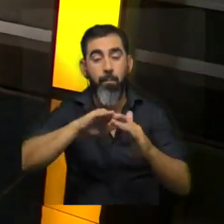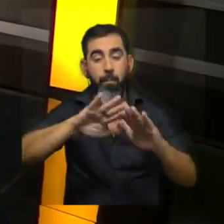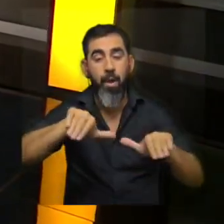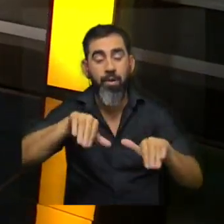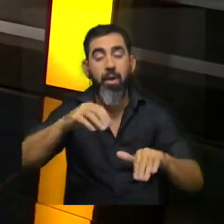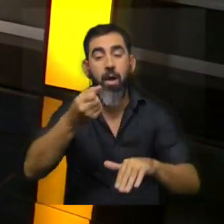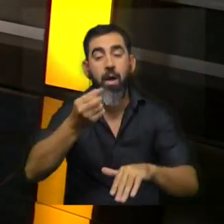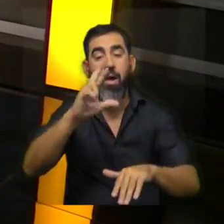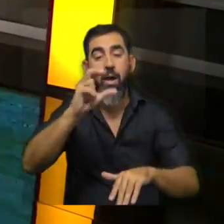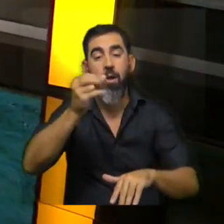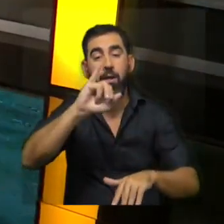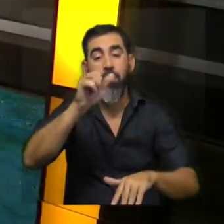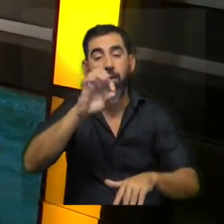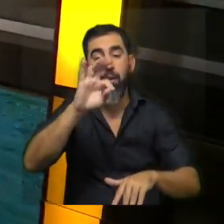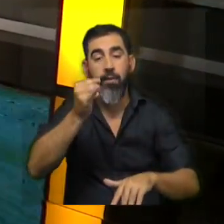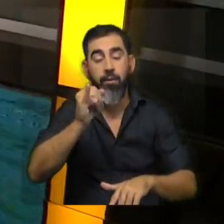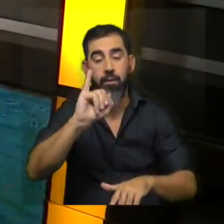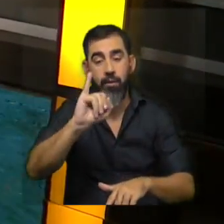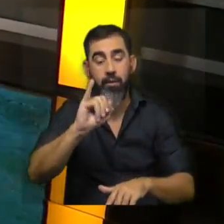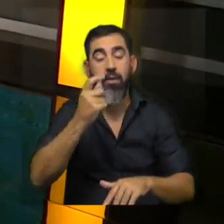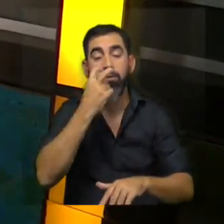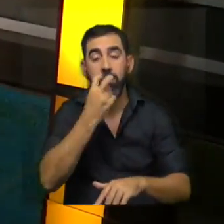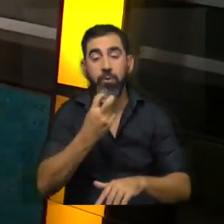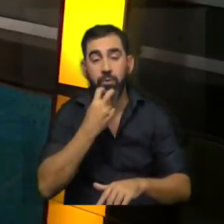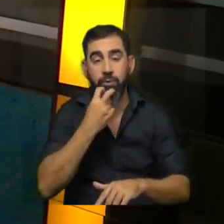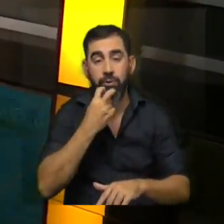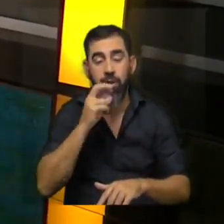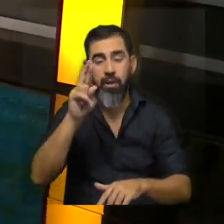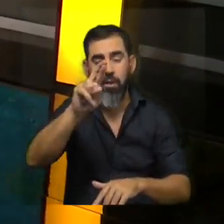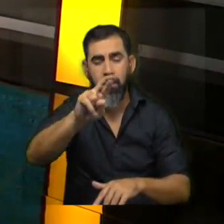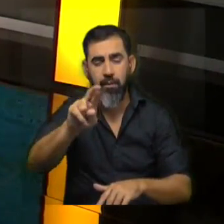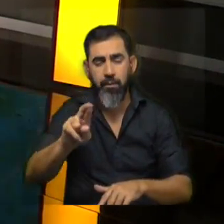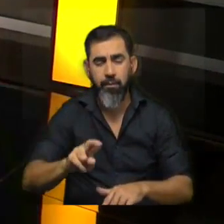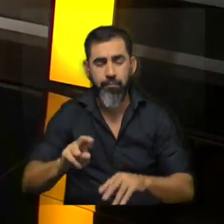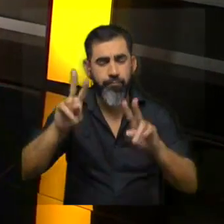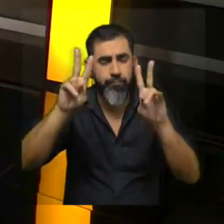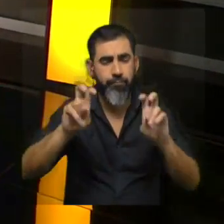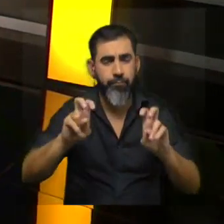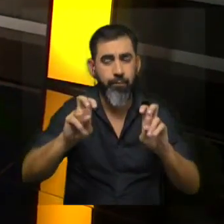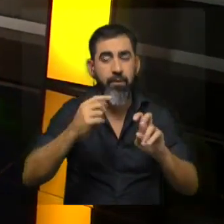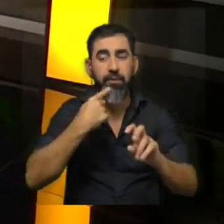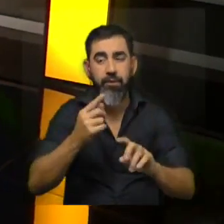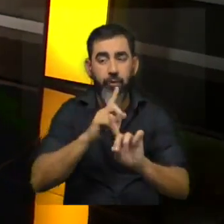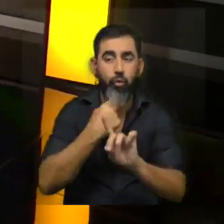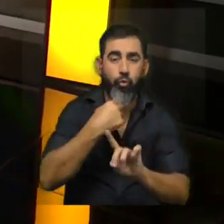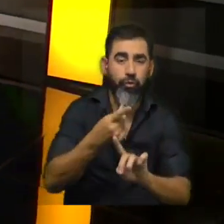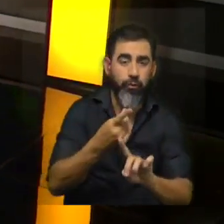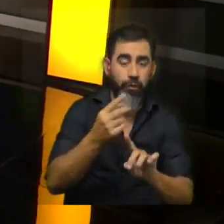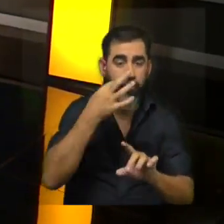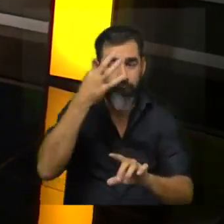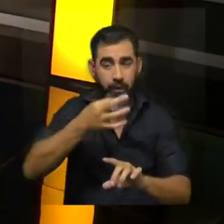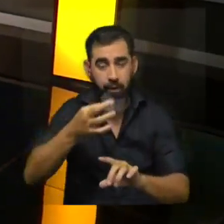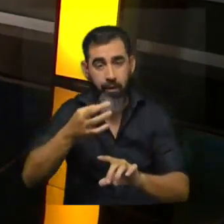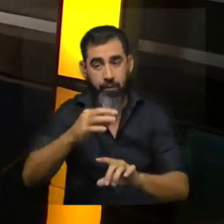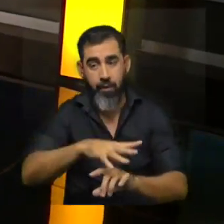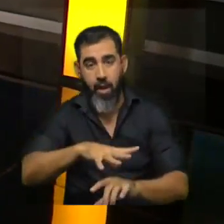allí en el departamento de San José, hizo que corrieran ríos de tinta sobre la conveniencia y viabilidad de